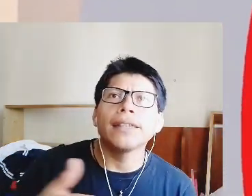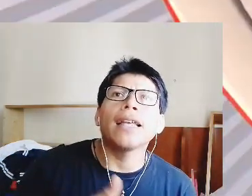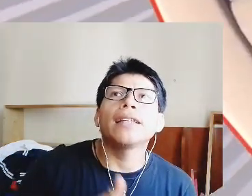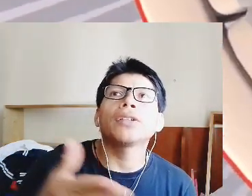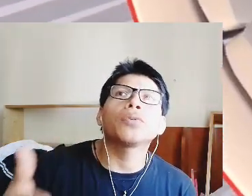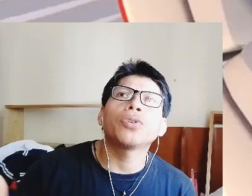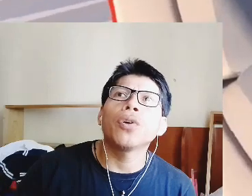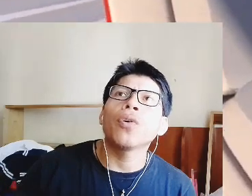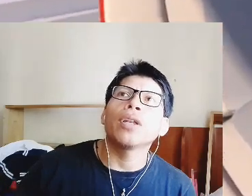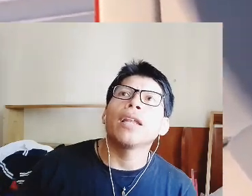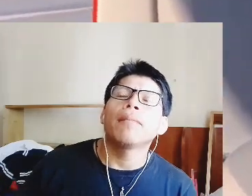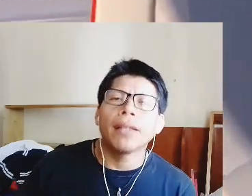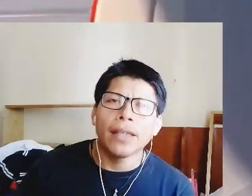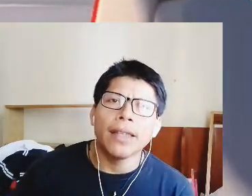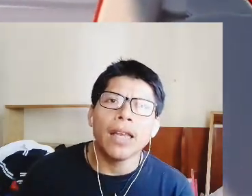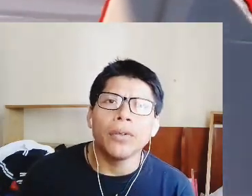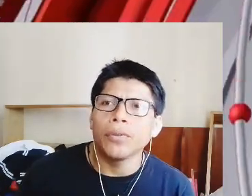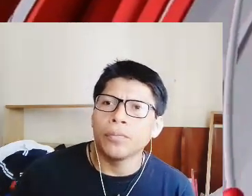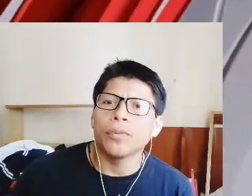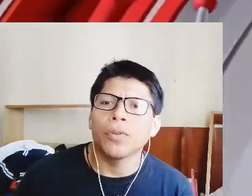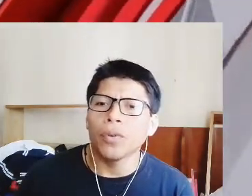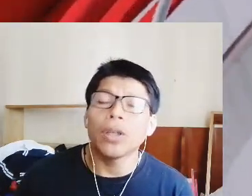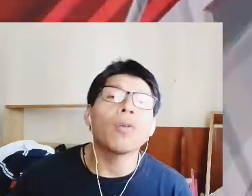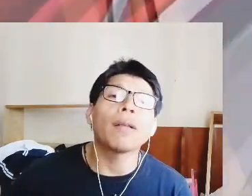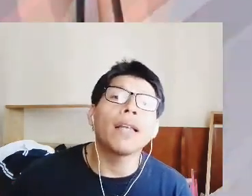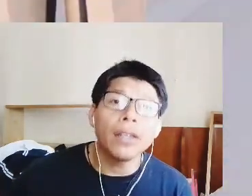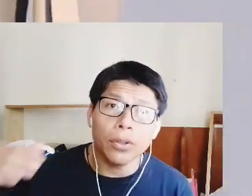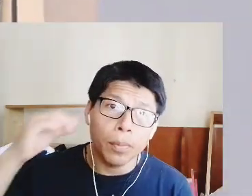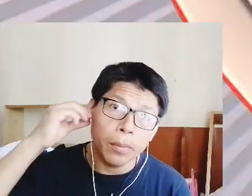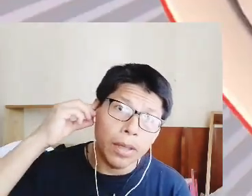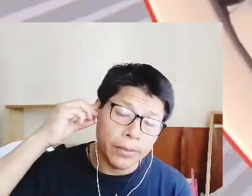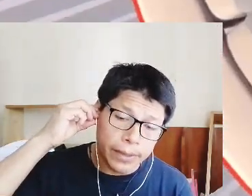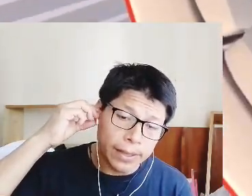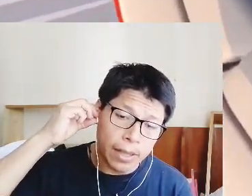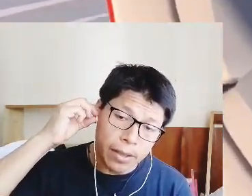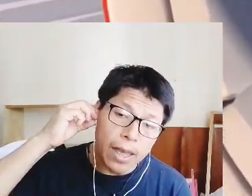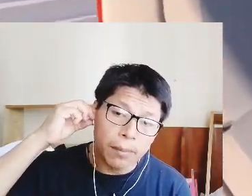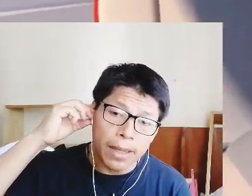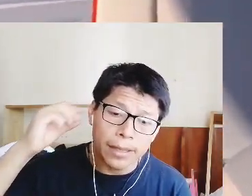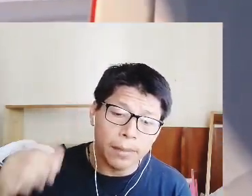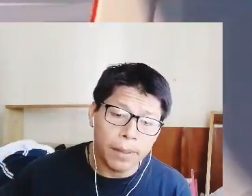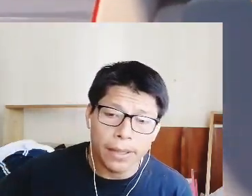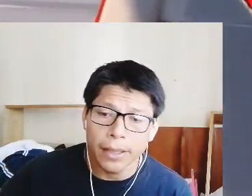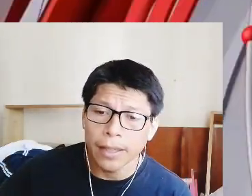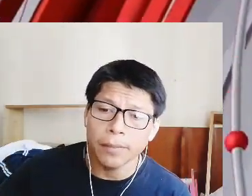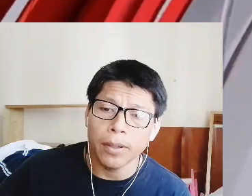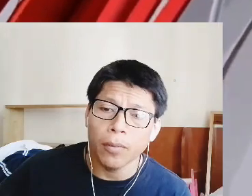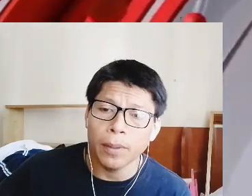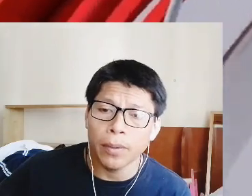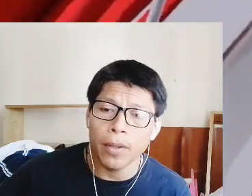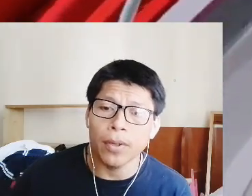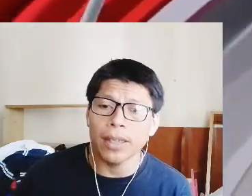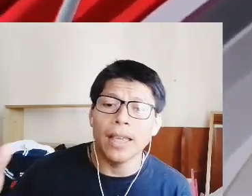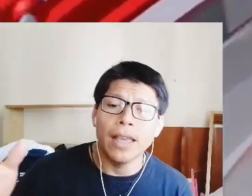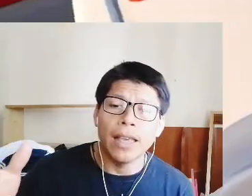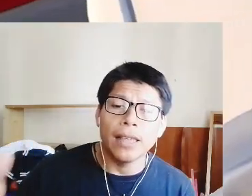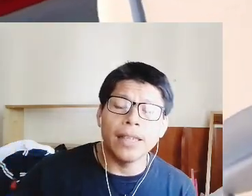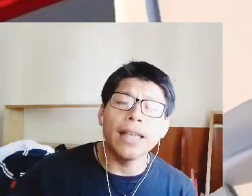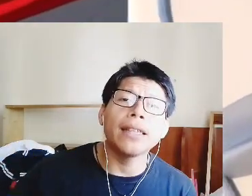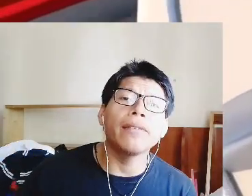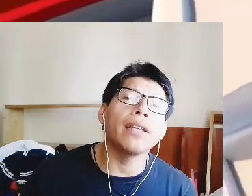esta discusión con el mandatario con el comandante supremo de las fuerzas armadas el presidente Andrés Manuel López Obrador